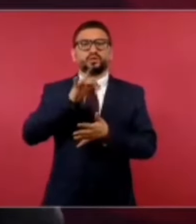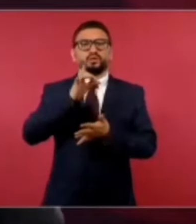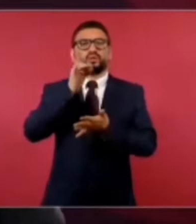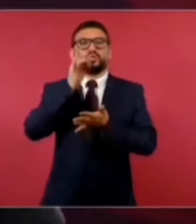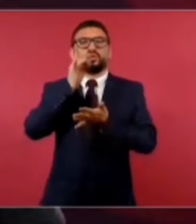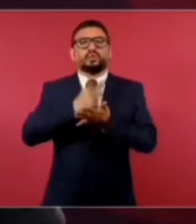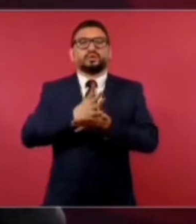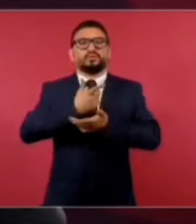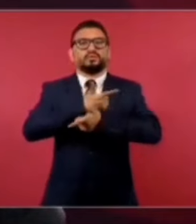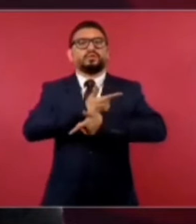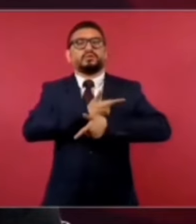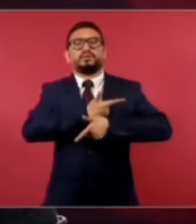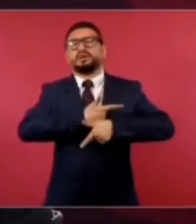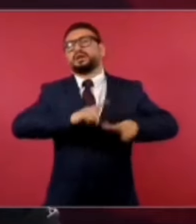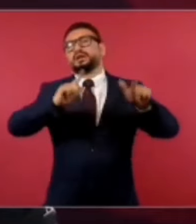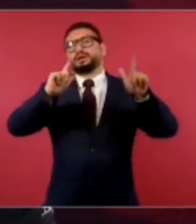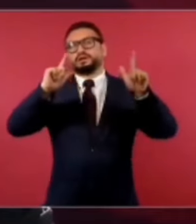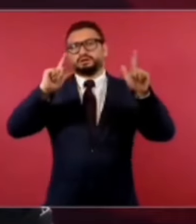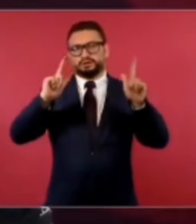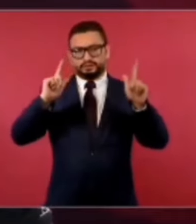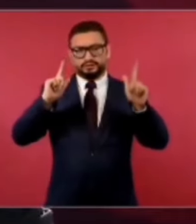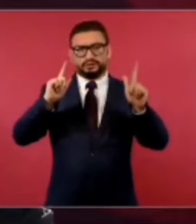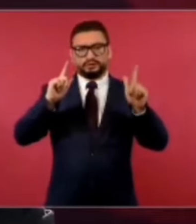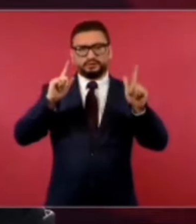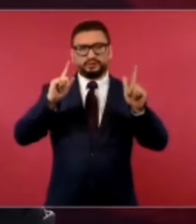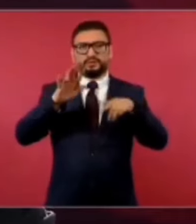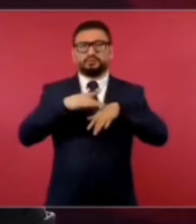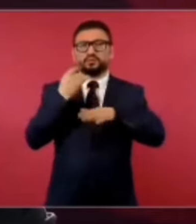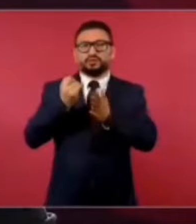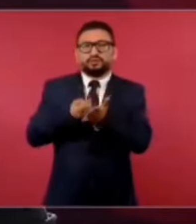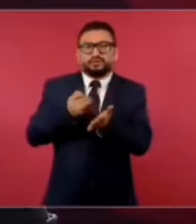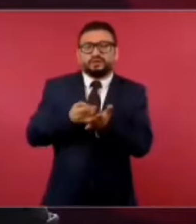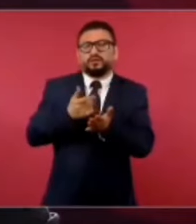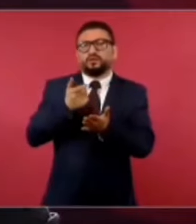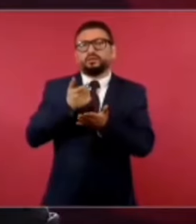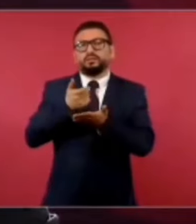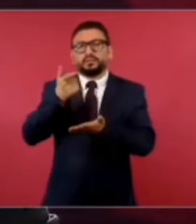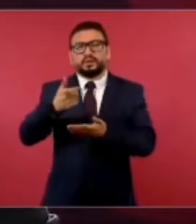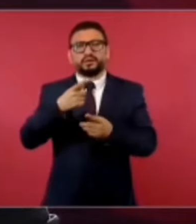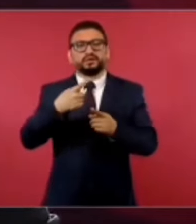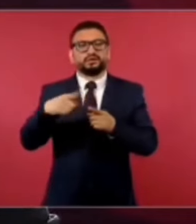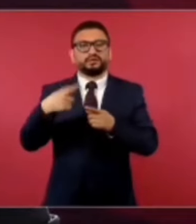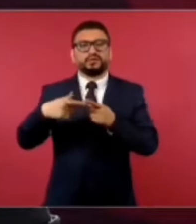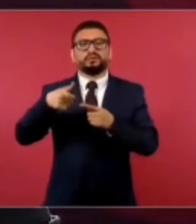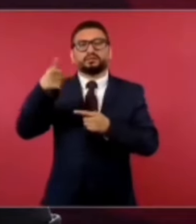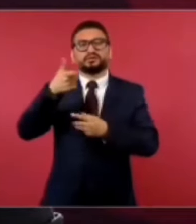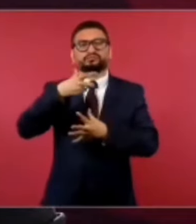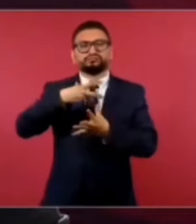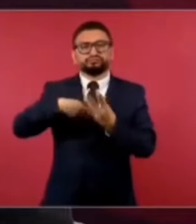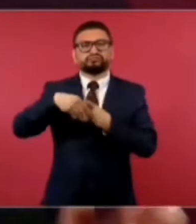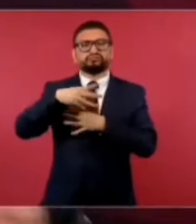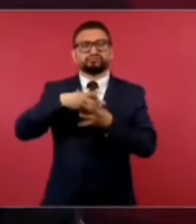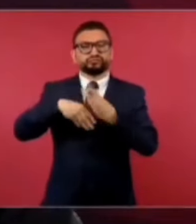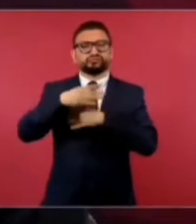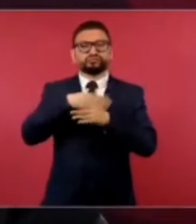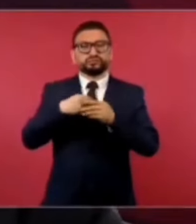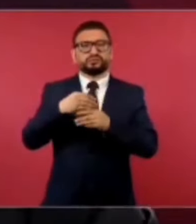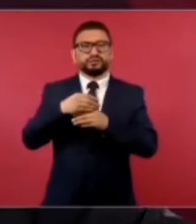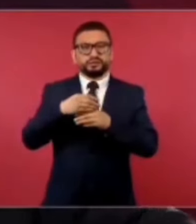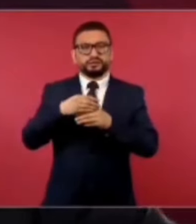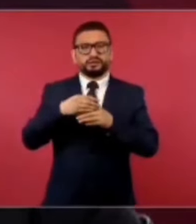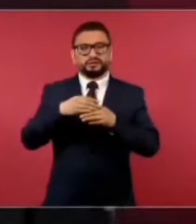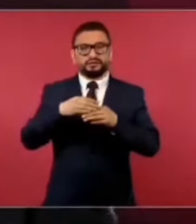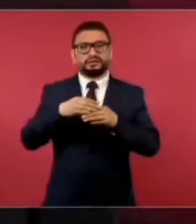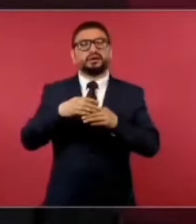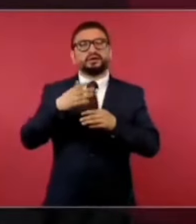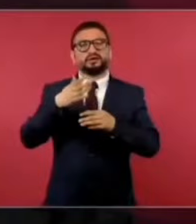paraíso, paraíso fiscal, financiero, lavador de dinero. En el territorio continental